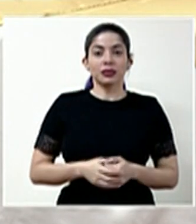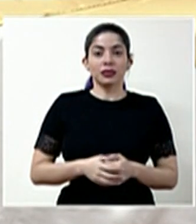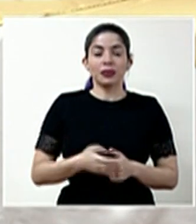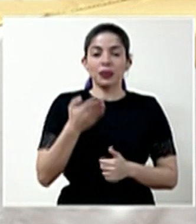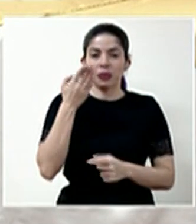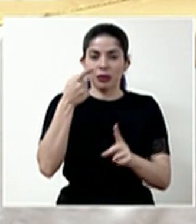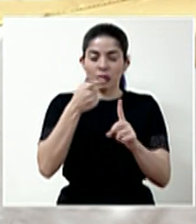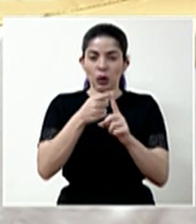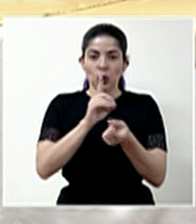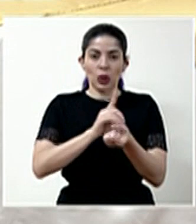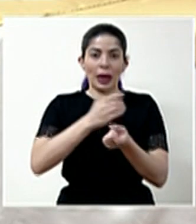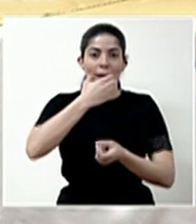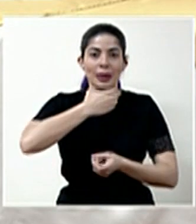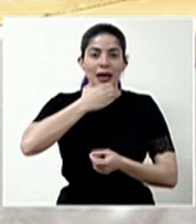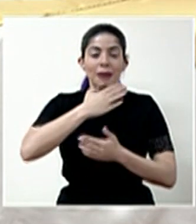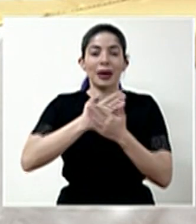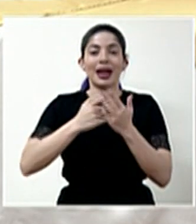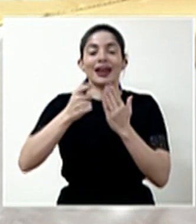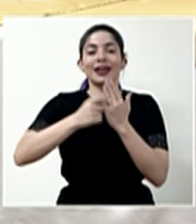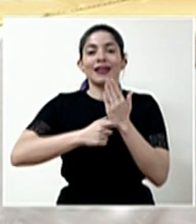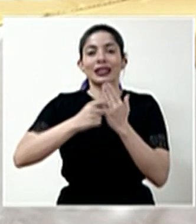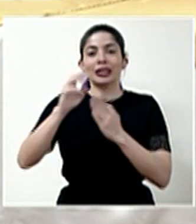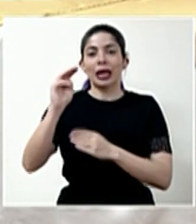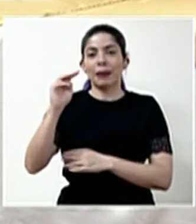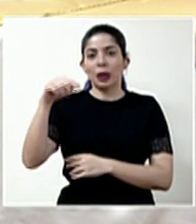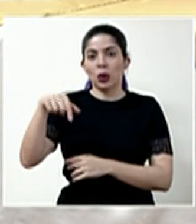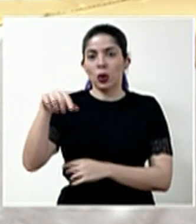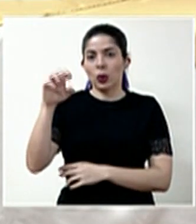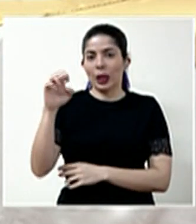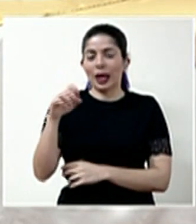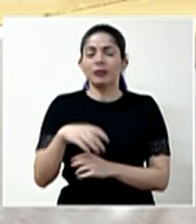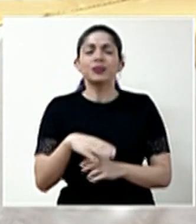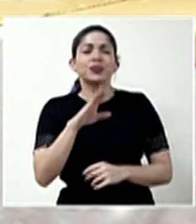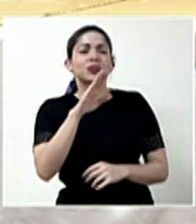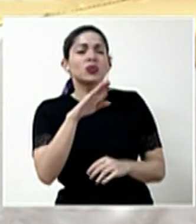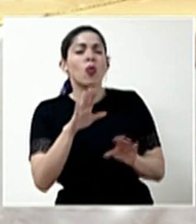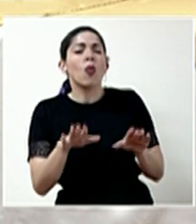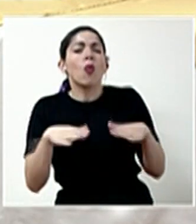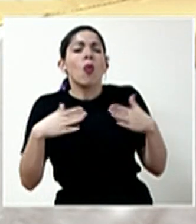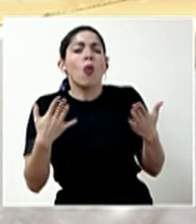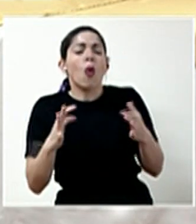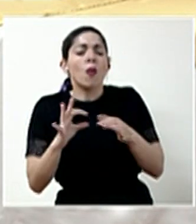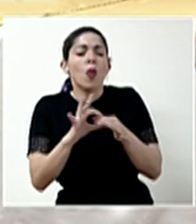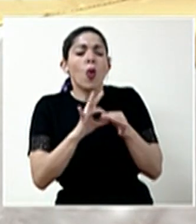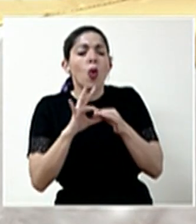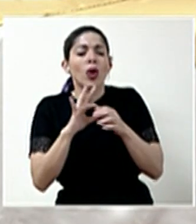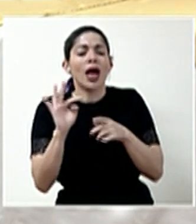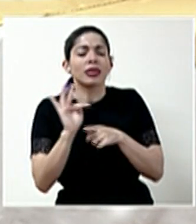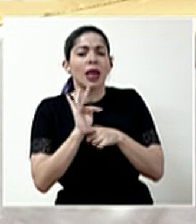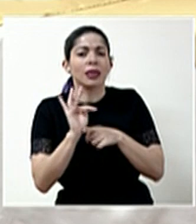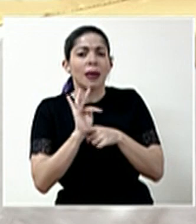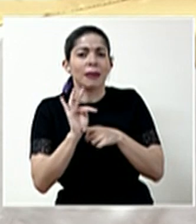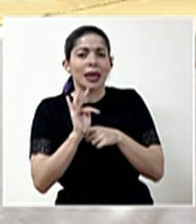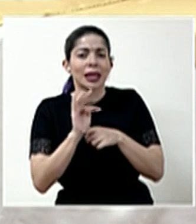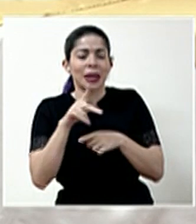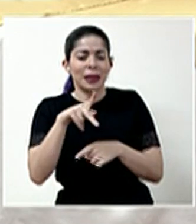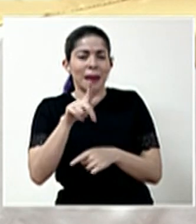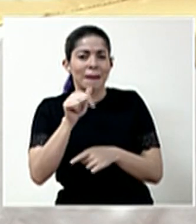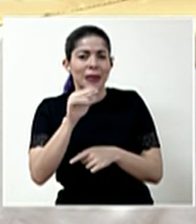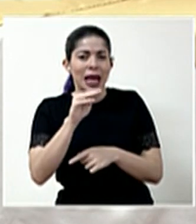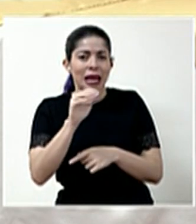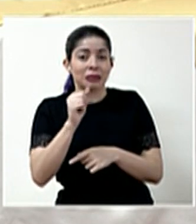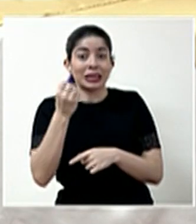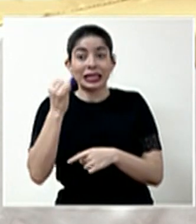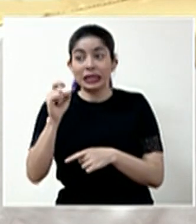para el doctor Macaya de la revista MQE. ¿Cómo se estaría coordinando la aplicación del tratamiento en base a plasma de personas